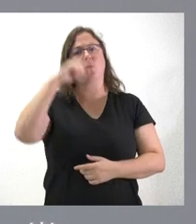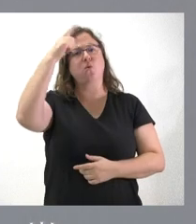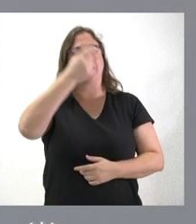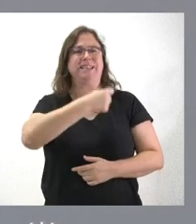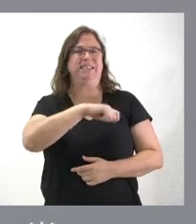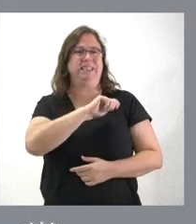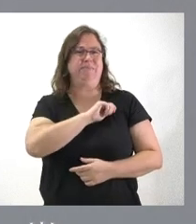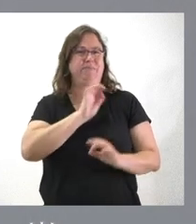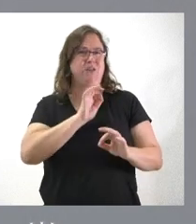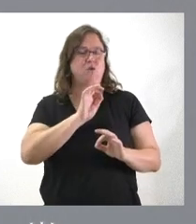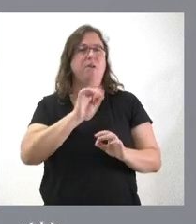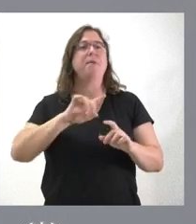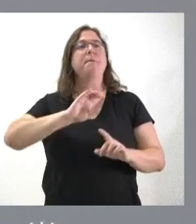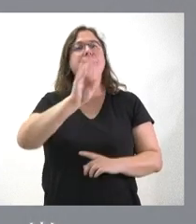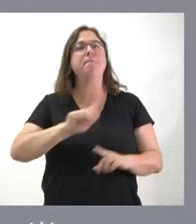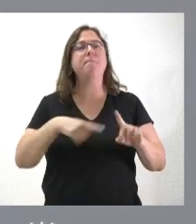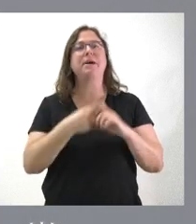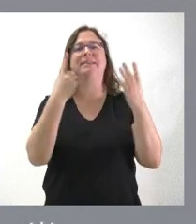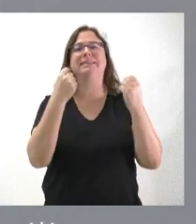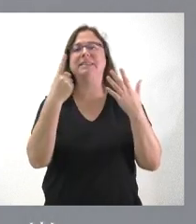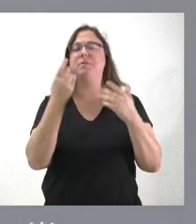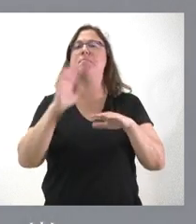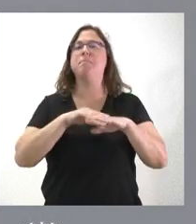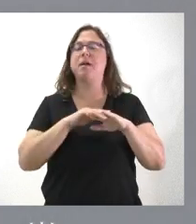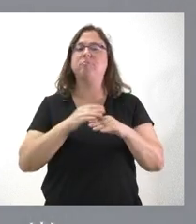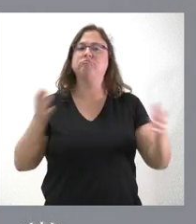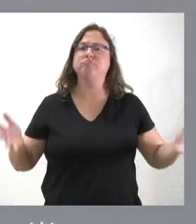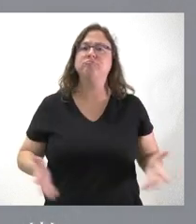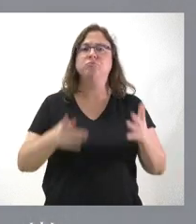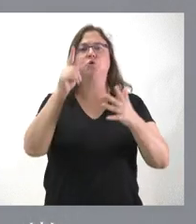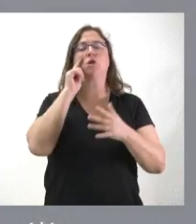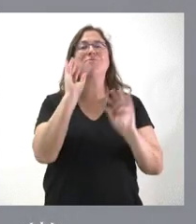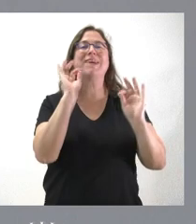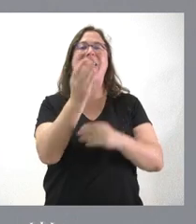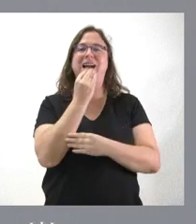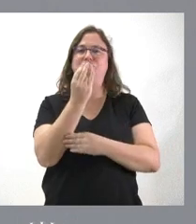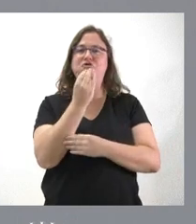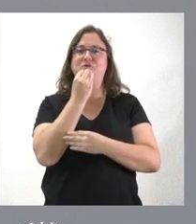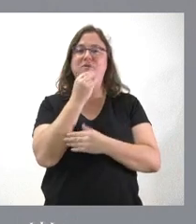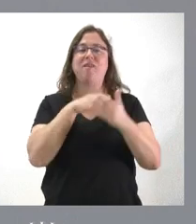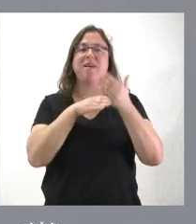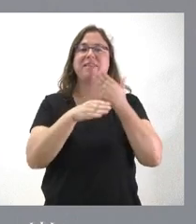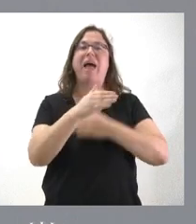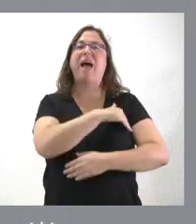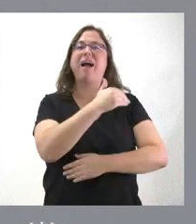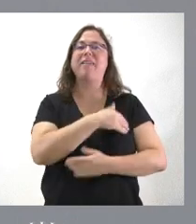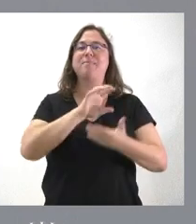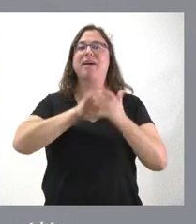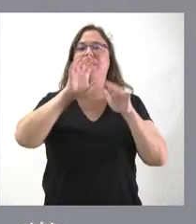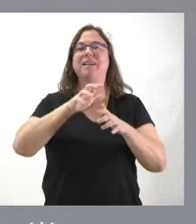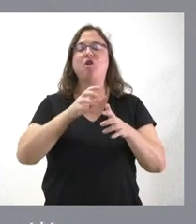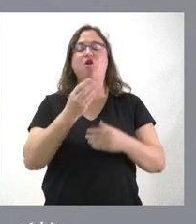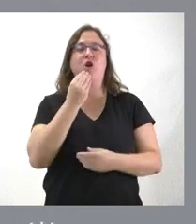-Brasileña y, finalmente, 6.000 euros para el fomento y promoción del turismo gastronómico en la comunidad a través de la Academia Castellana y Leonesa de